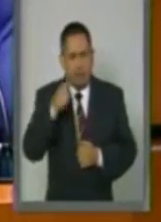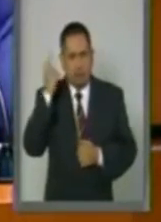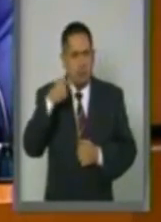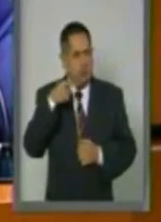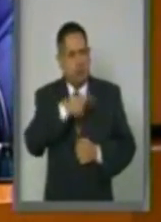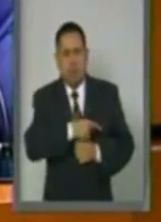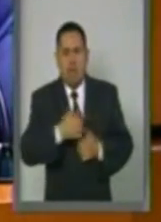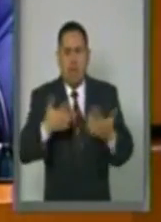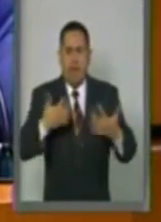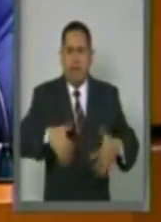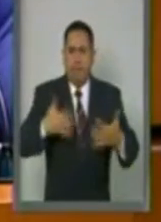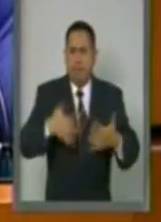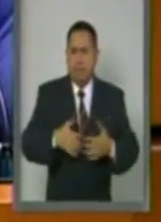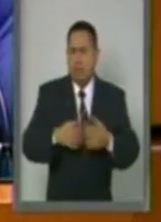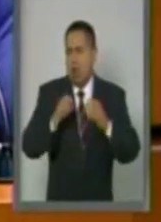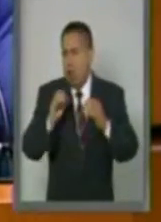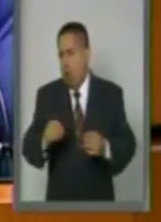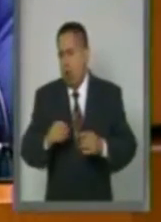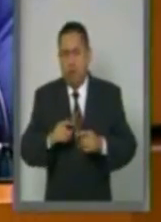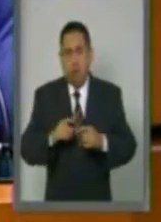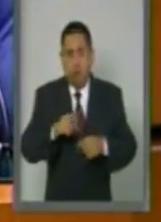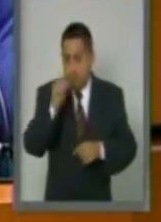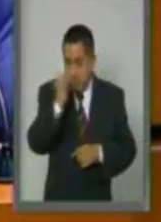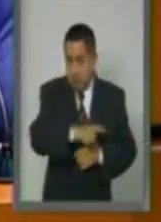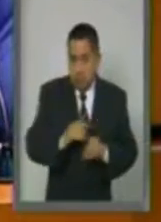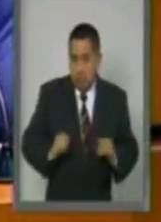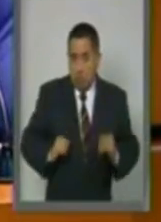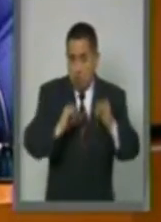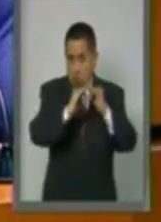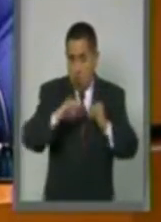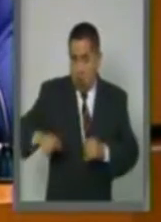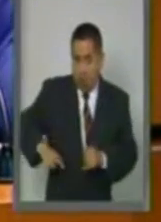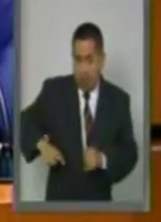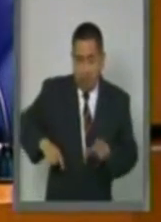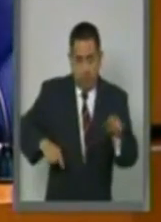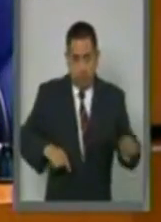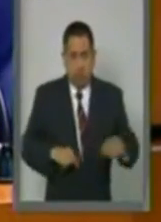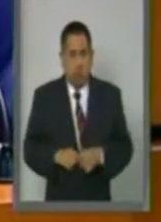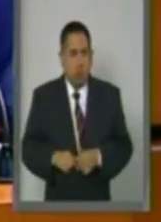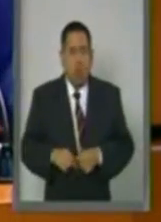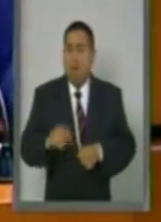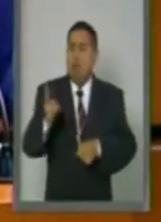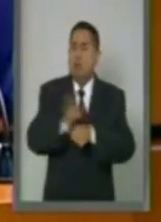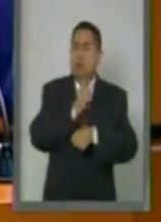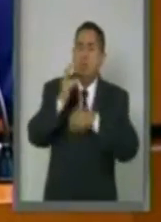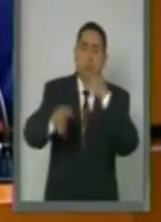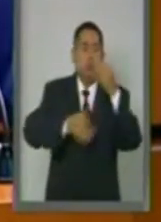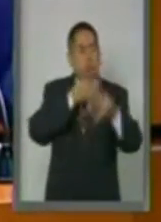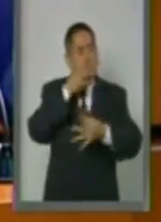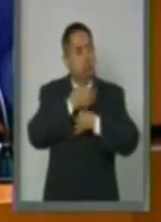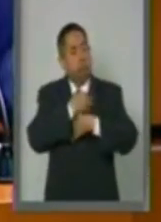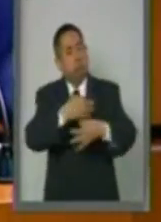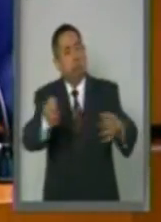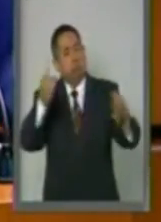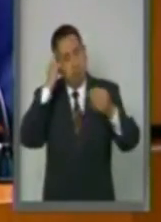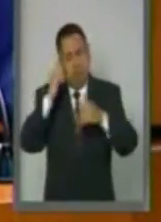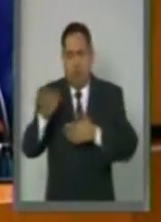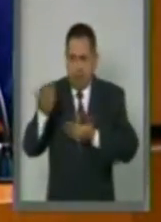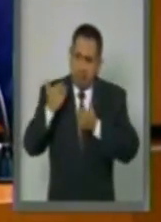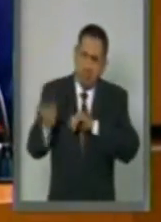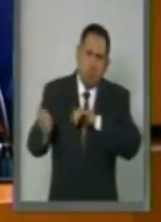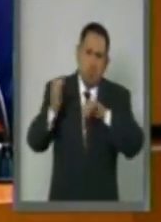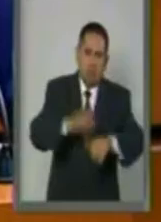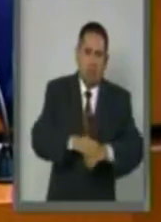o las instituciones gubernamentales presentan una convocatoria para la contratación.